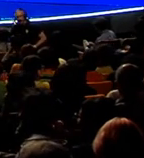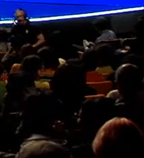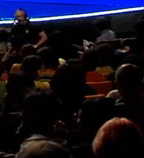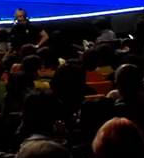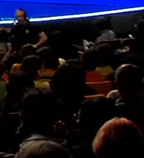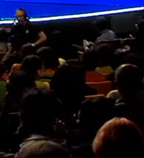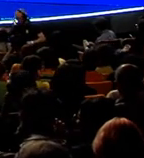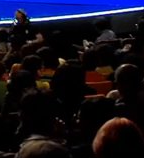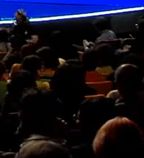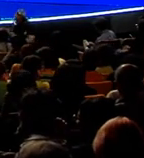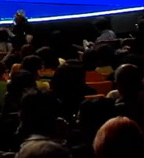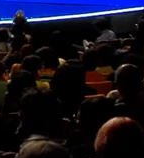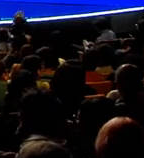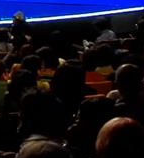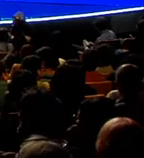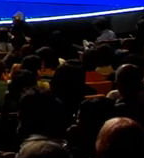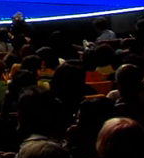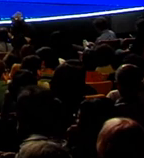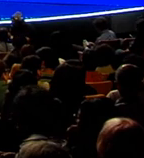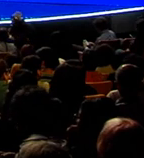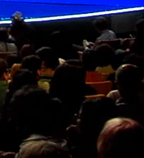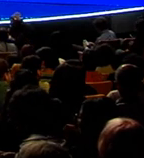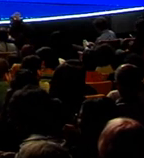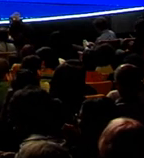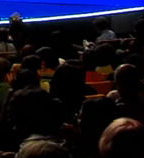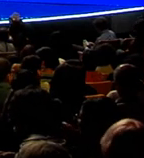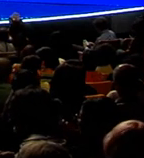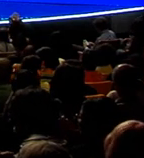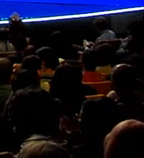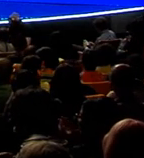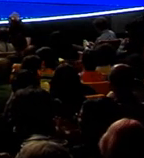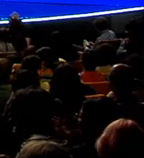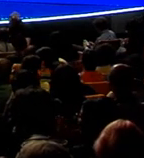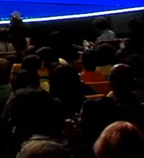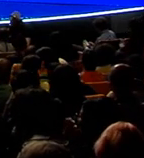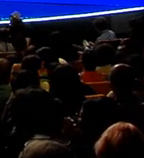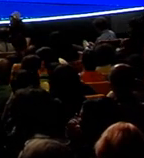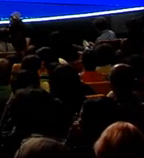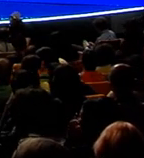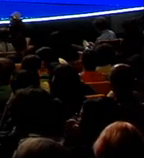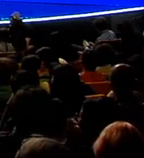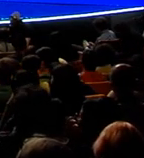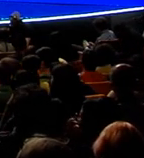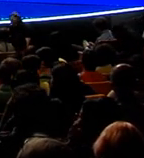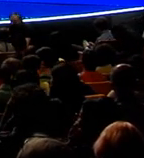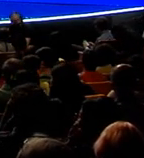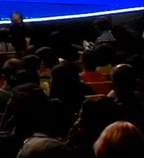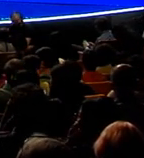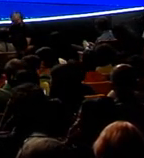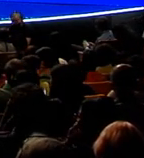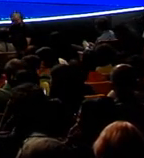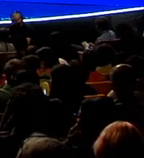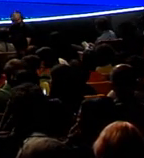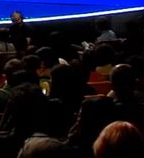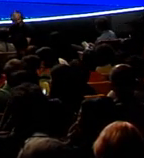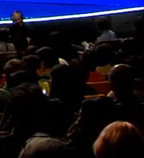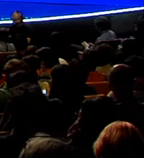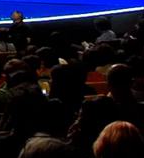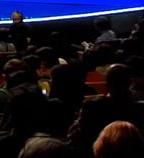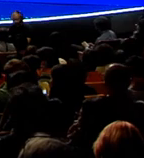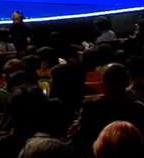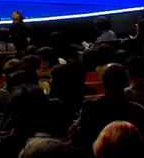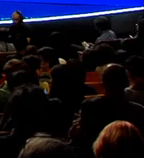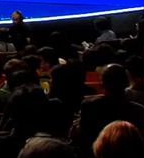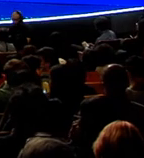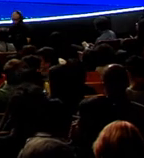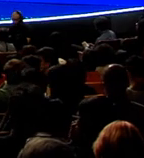Sí, eso estoy usando, ¿ahora sí? Espérame. Avísame, ¿puede entrar Jimena? Y ahora sí. ¿Puede